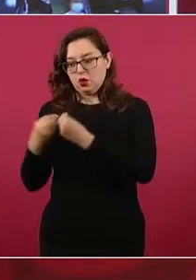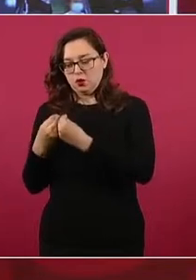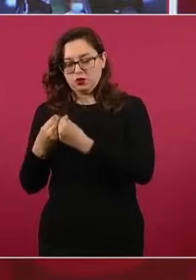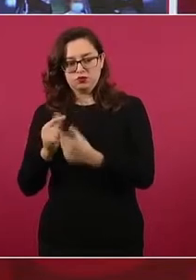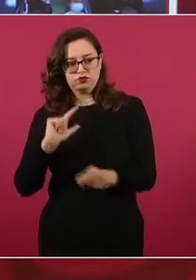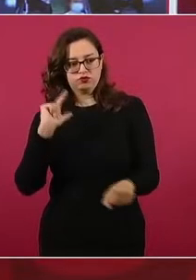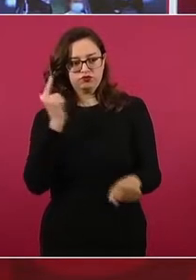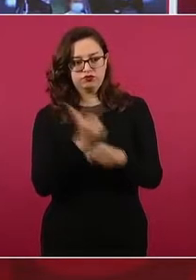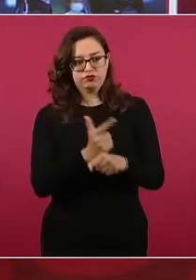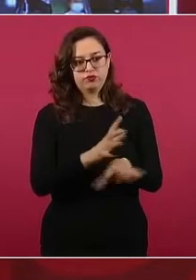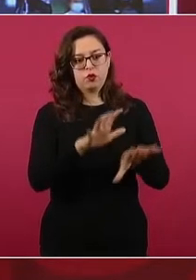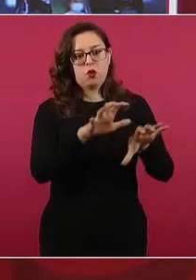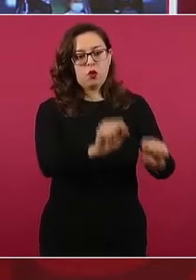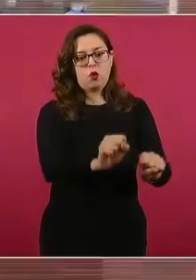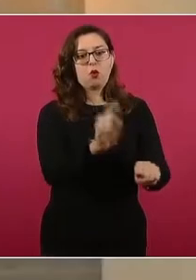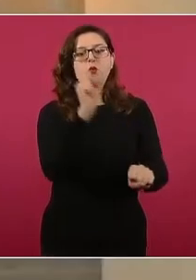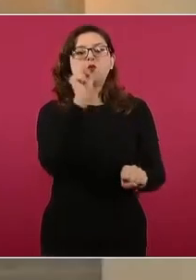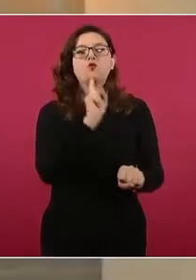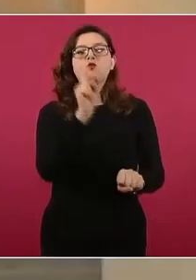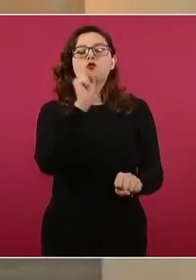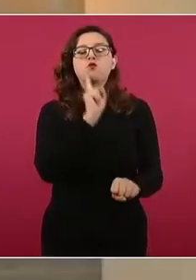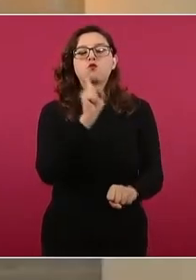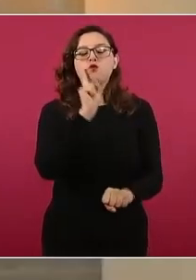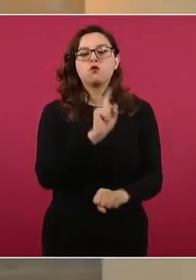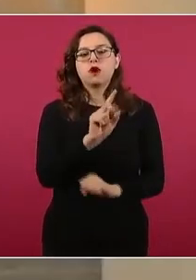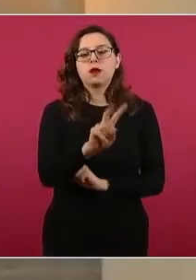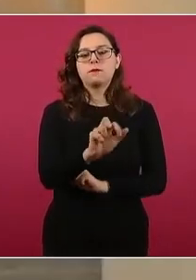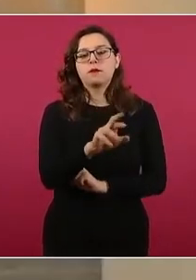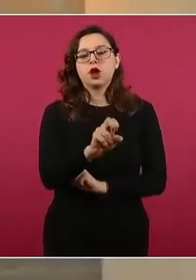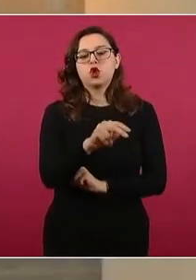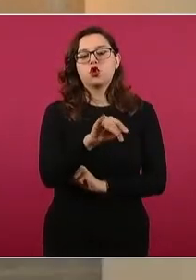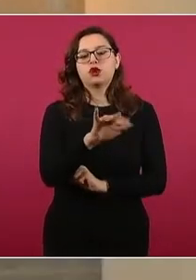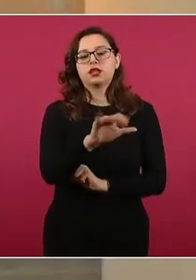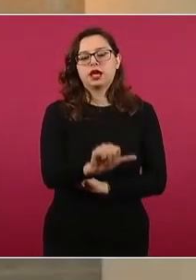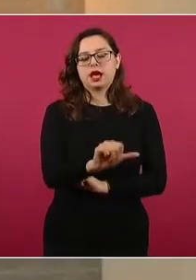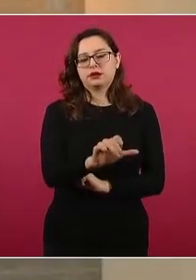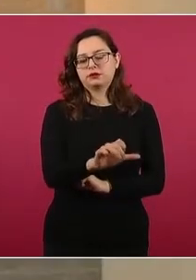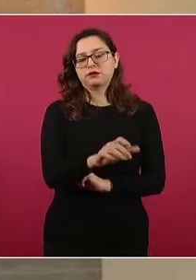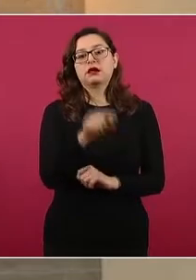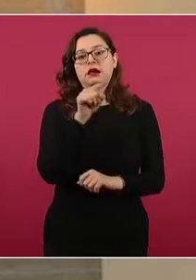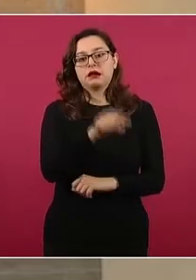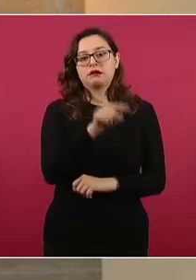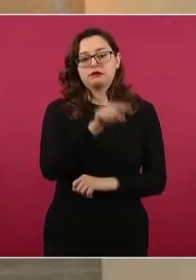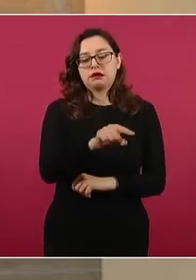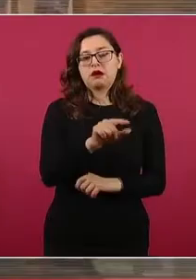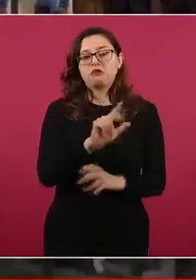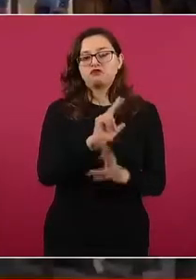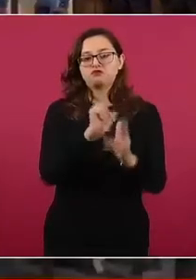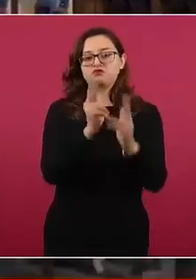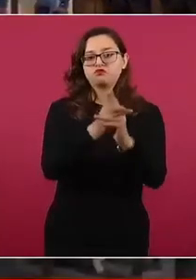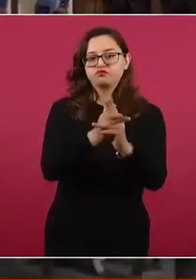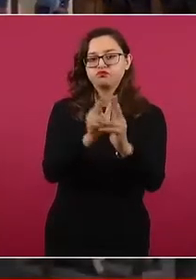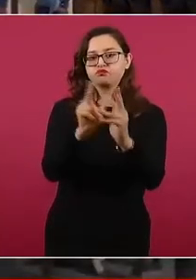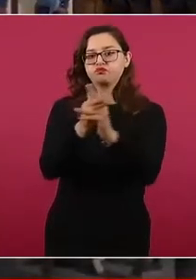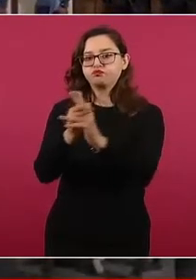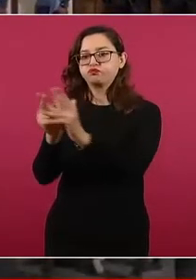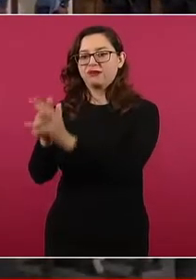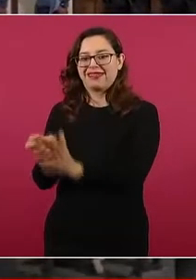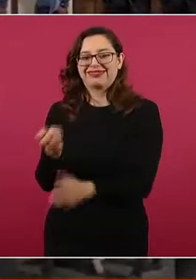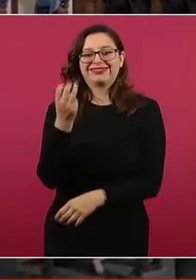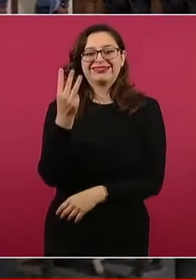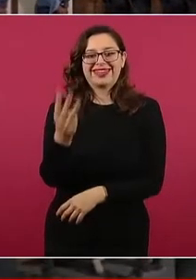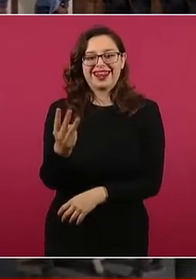La Viuda Negra, por su probable participación en el delito de homicidio calificado cometido en agravio de tres